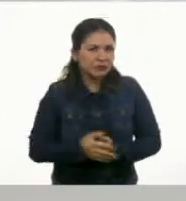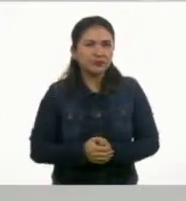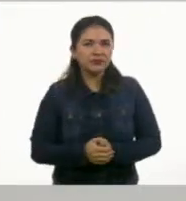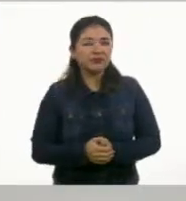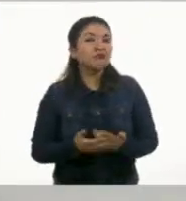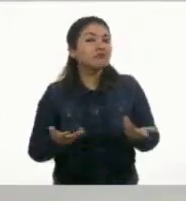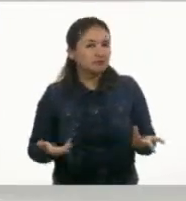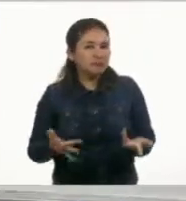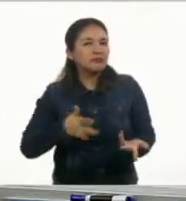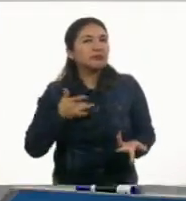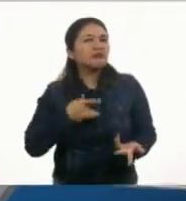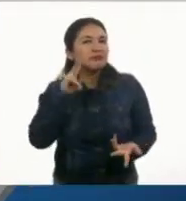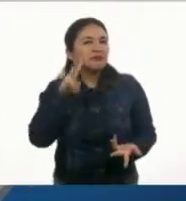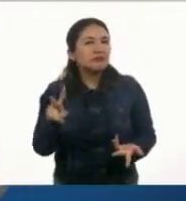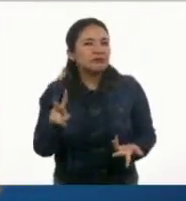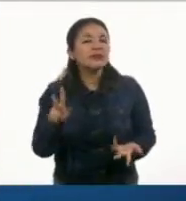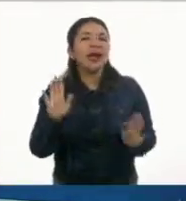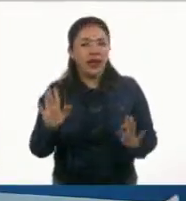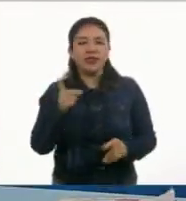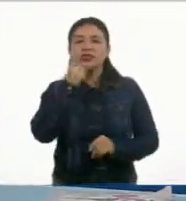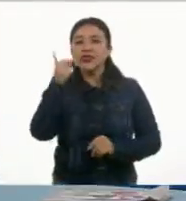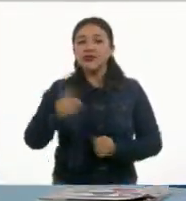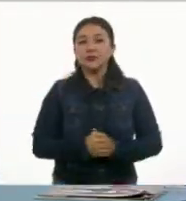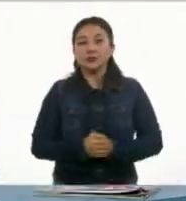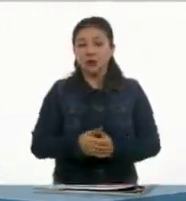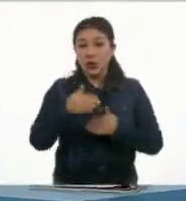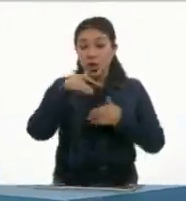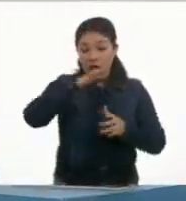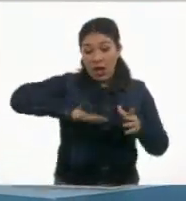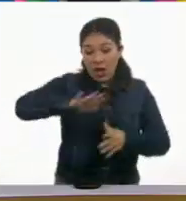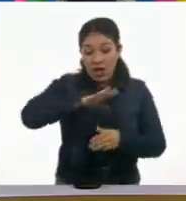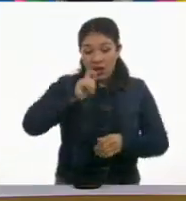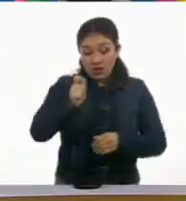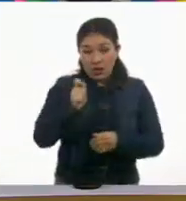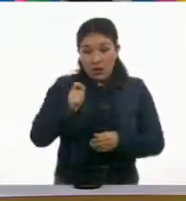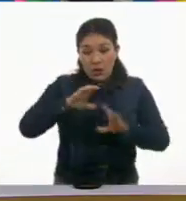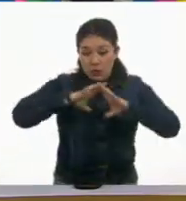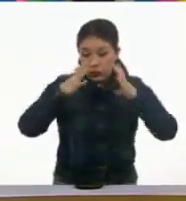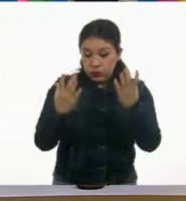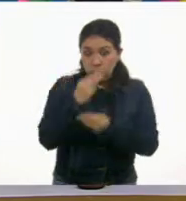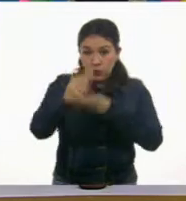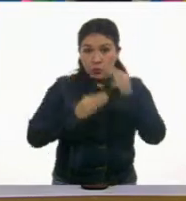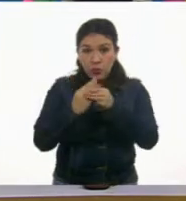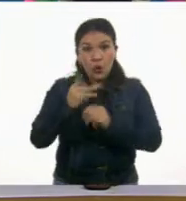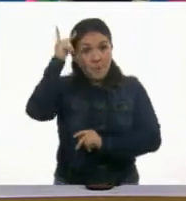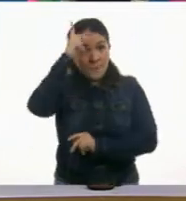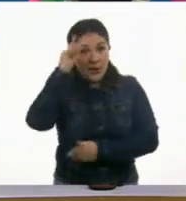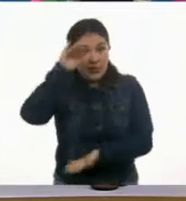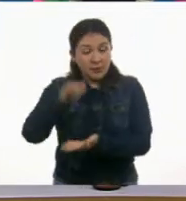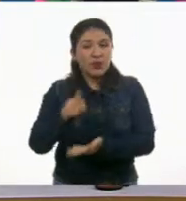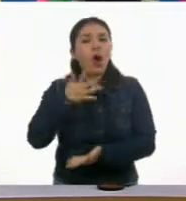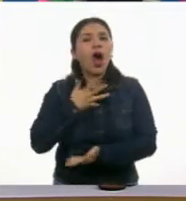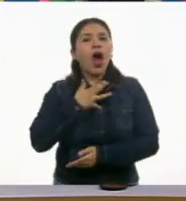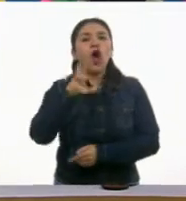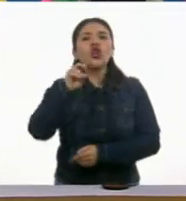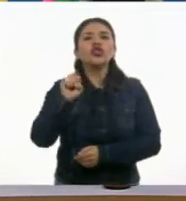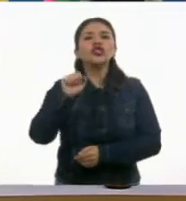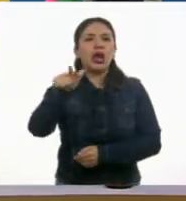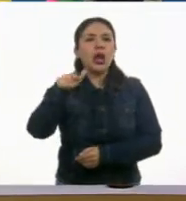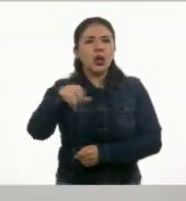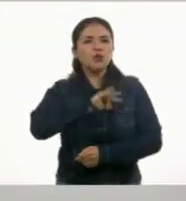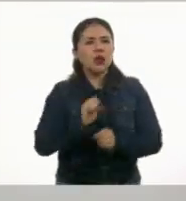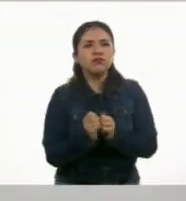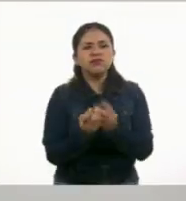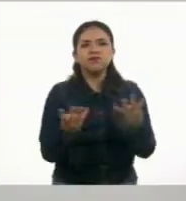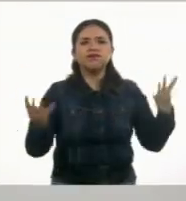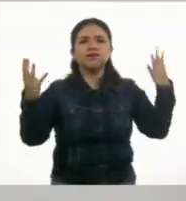¿Qué les parece? Y entonces quedaría sobre el planeta del principito a vía Rosal. Se puede dejar crecer como ella quiera. Guau.